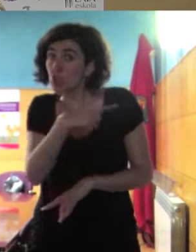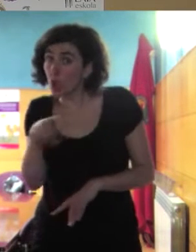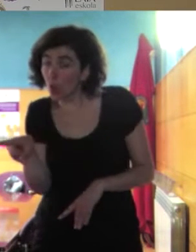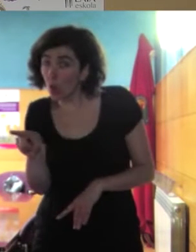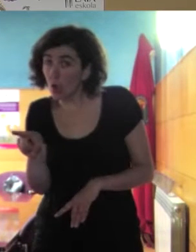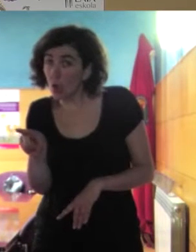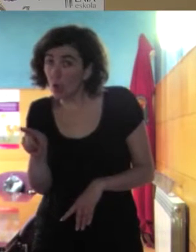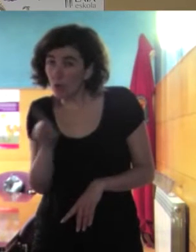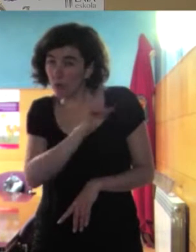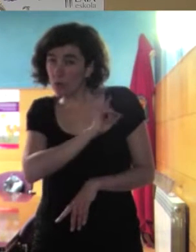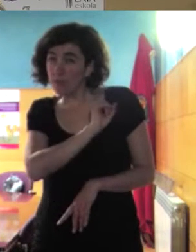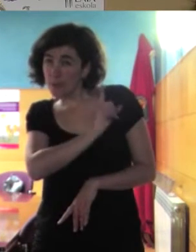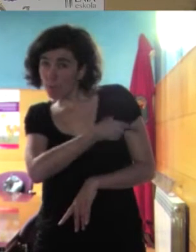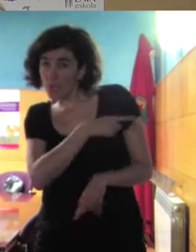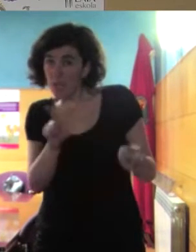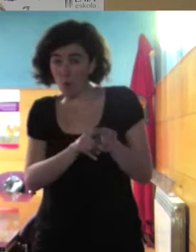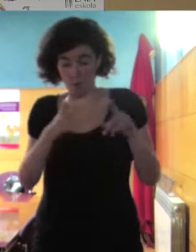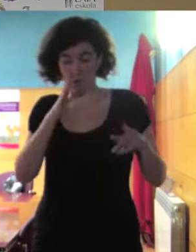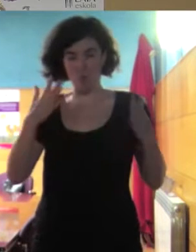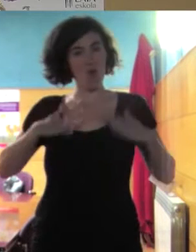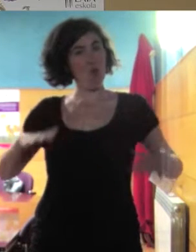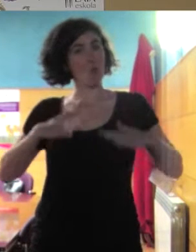¿será al mismo deporte con esas equipaciones?